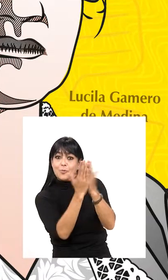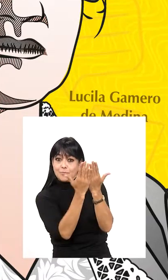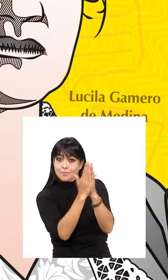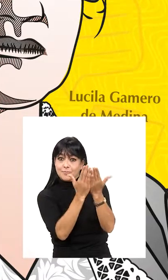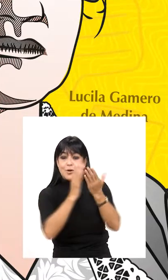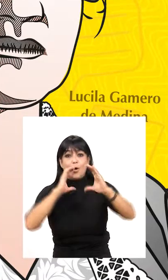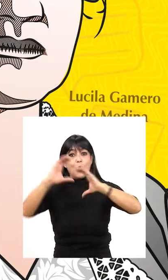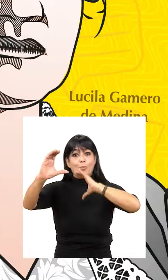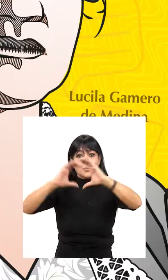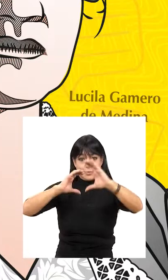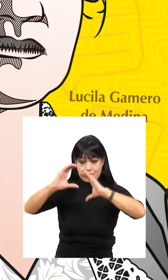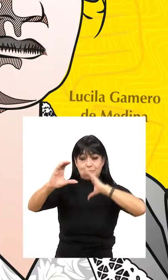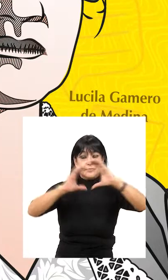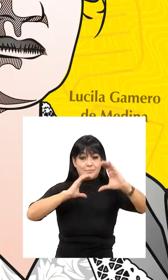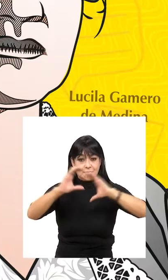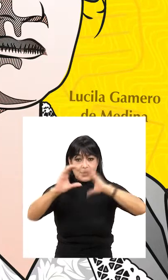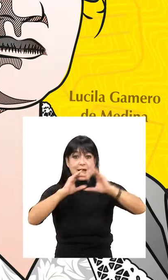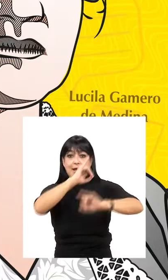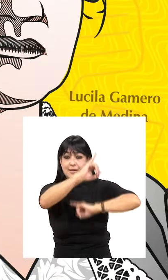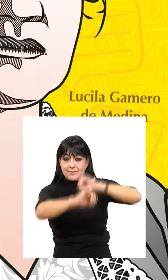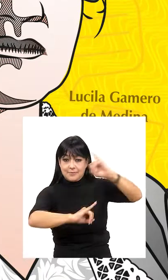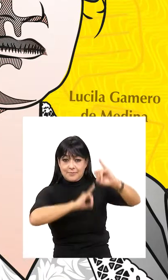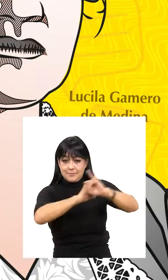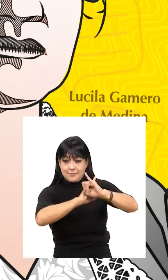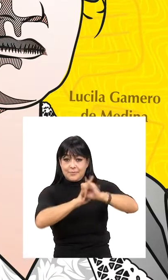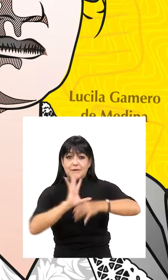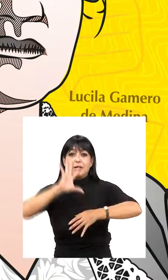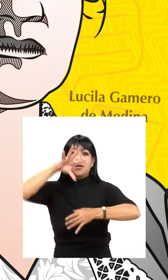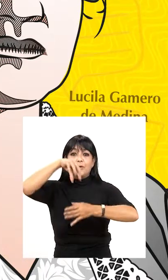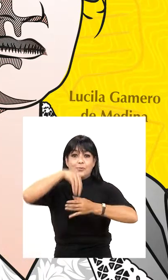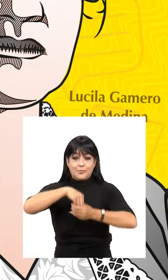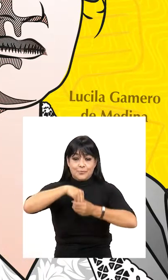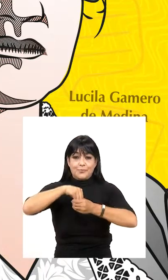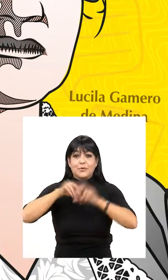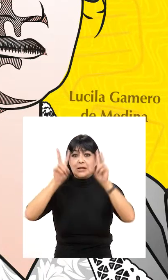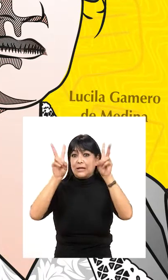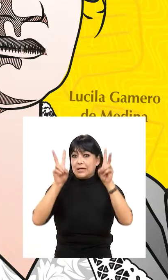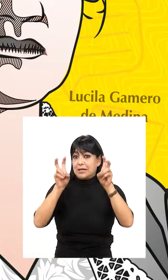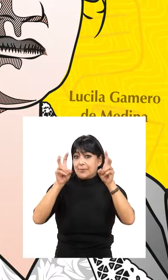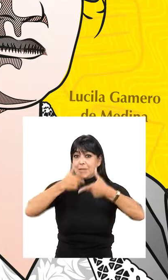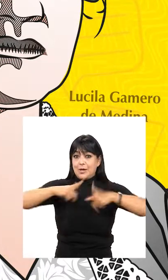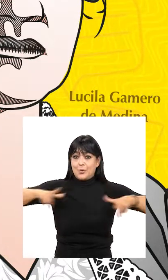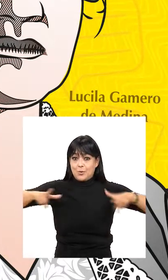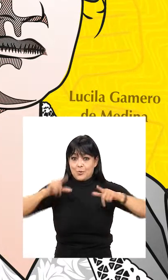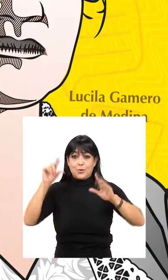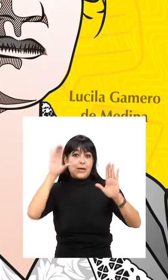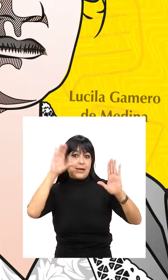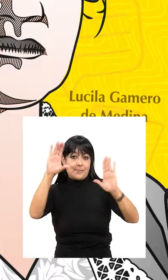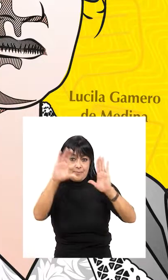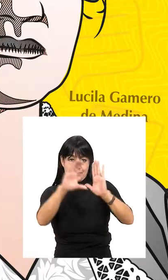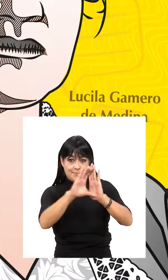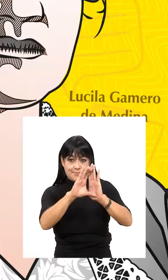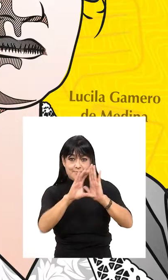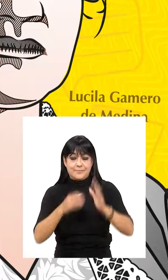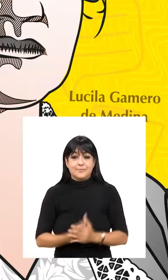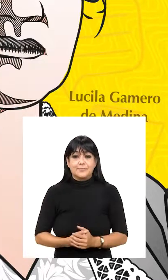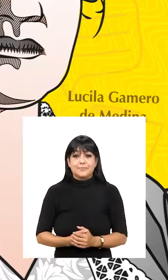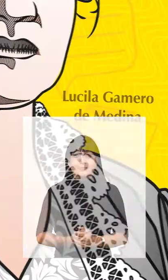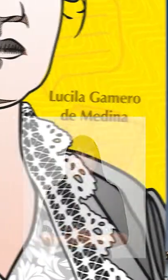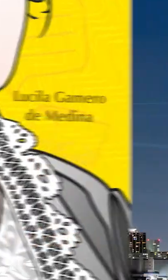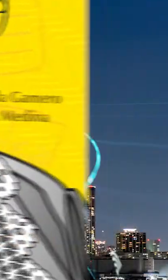libros, medios masivos de comunicación e internet, incluyendo contenido lingüístico y gráfico.